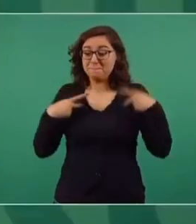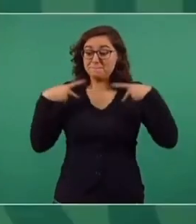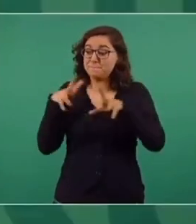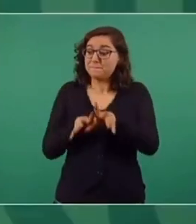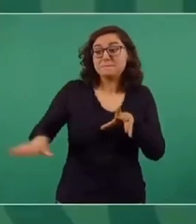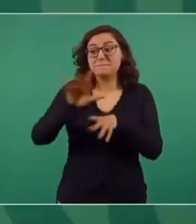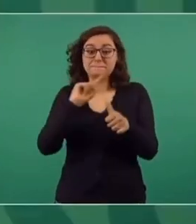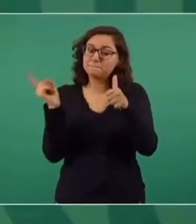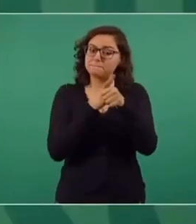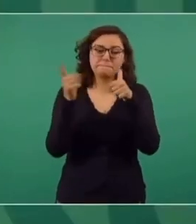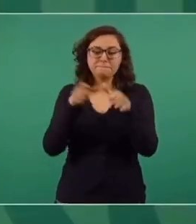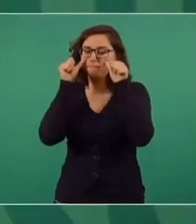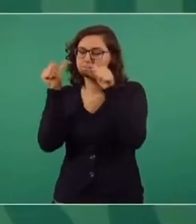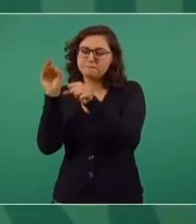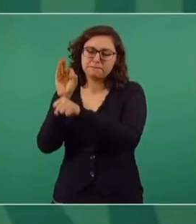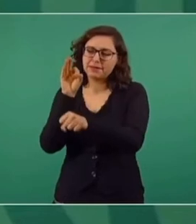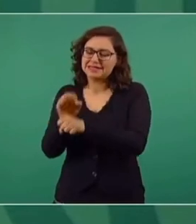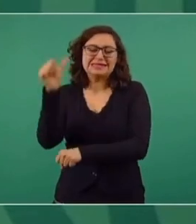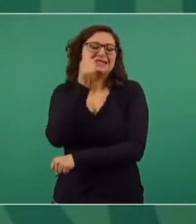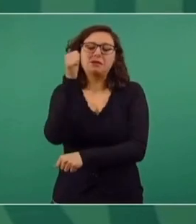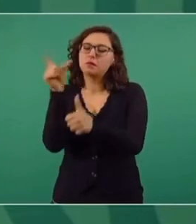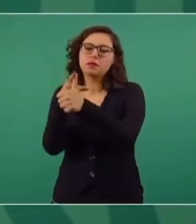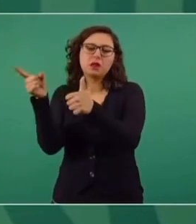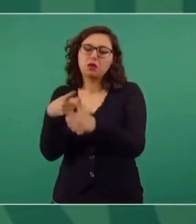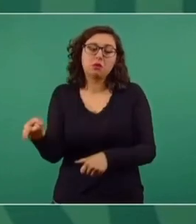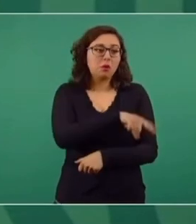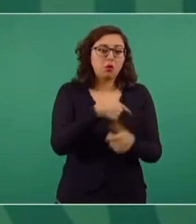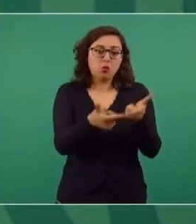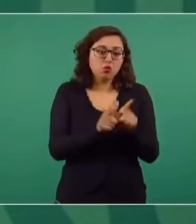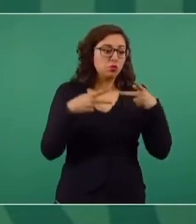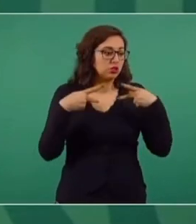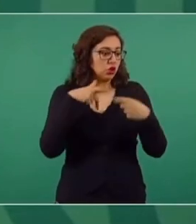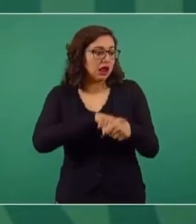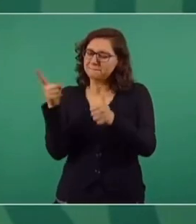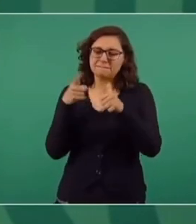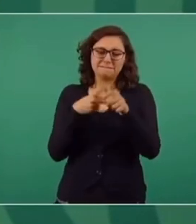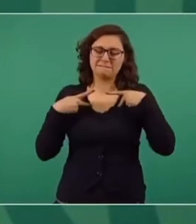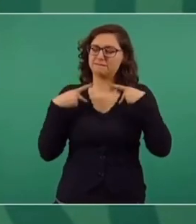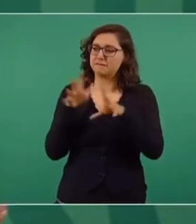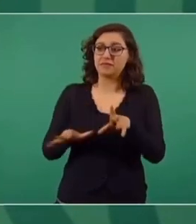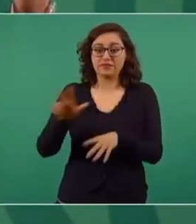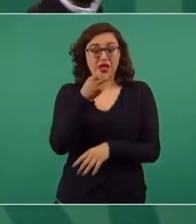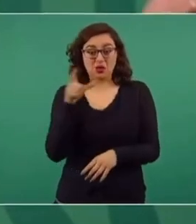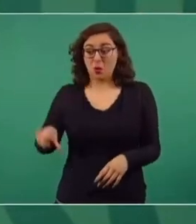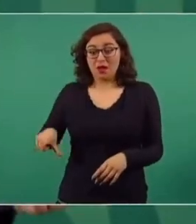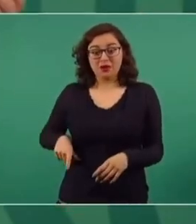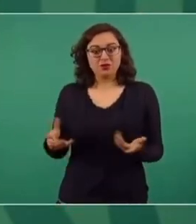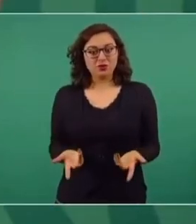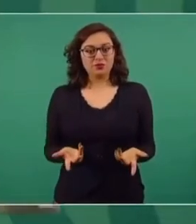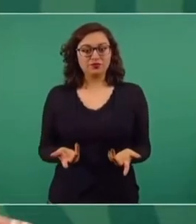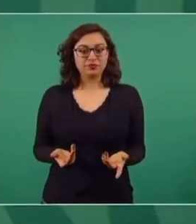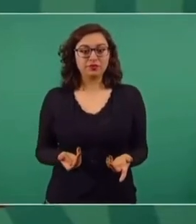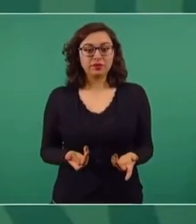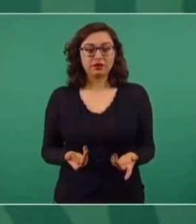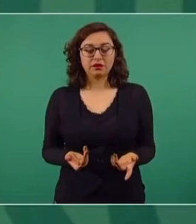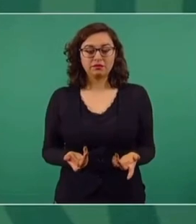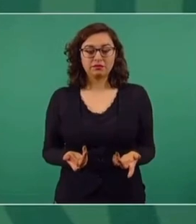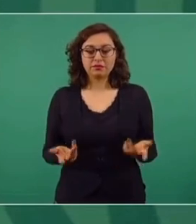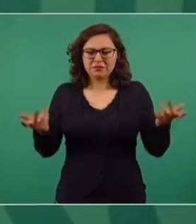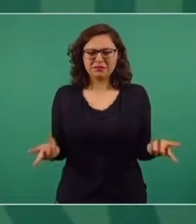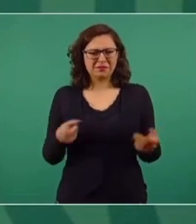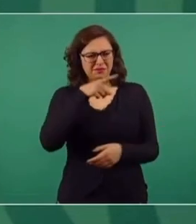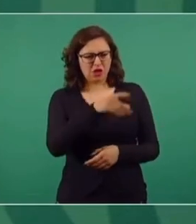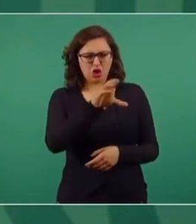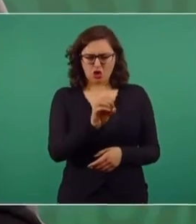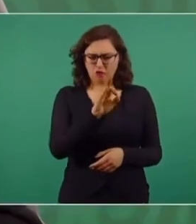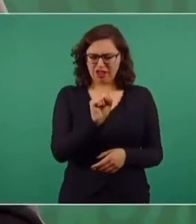debe de estar por encima del interés personal, del interés del grupo, por legítimo que sea. Esa la función de nosotros. ¿Cómo vamos a tener órganos pagados con el